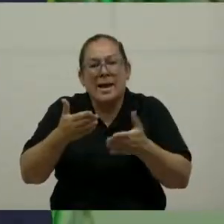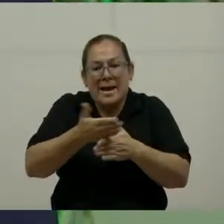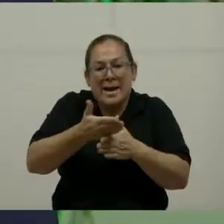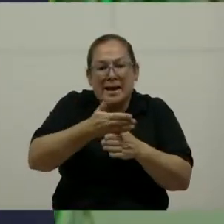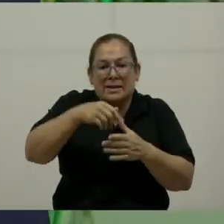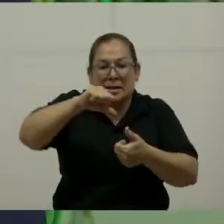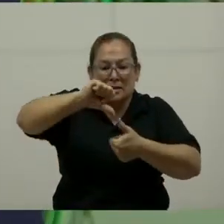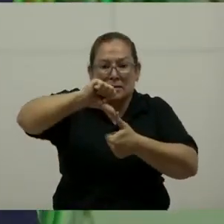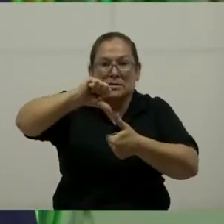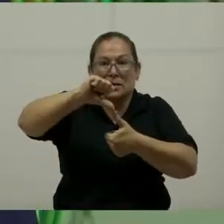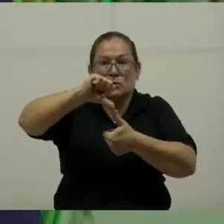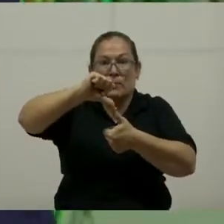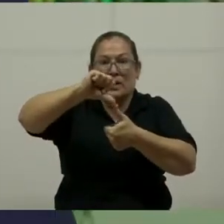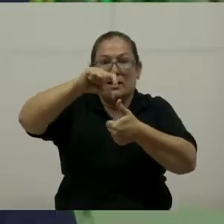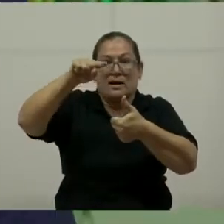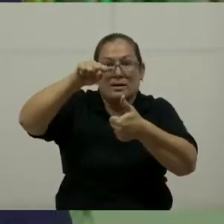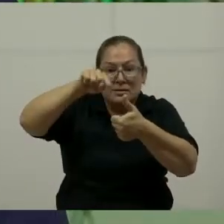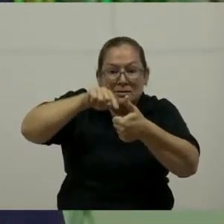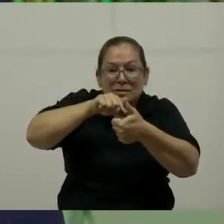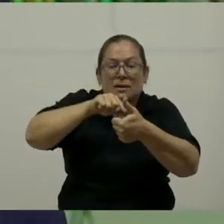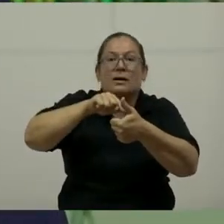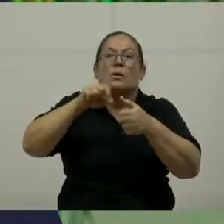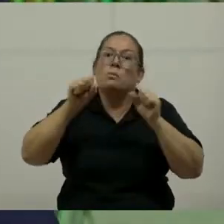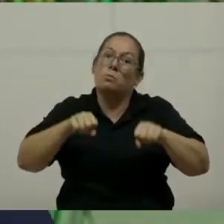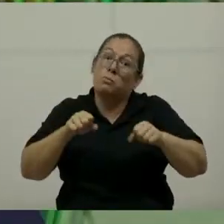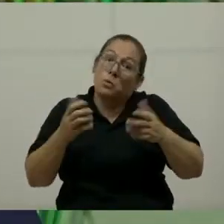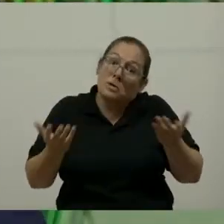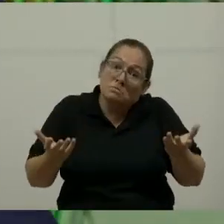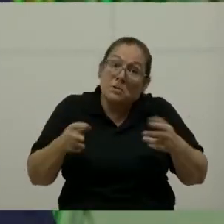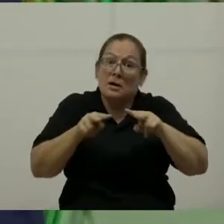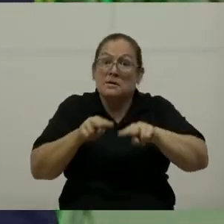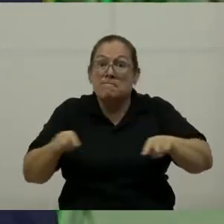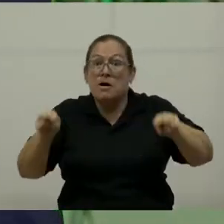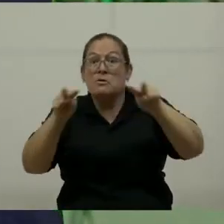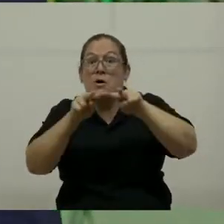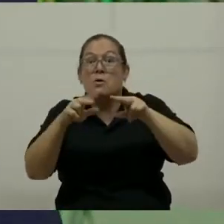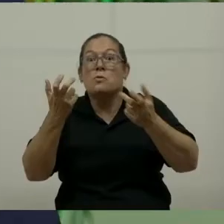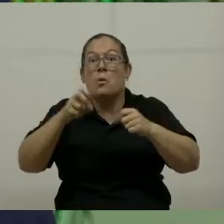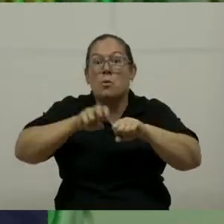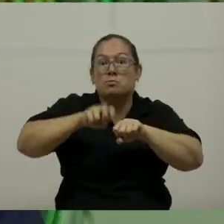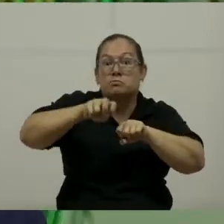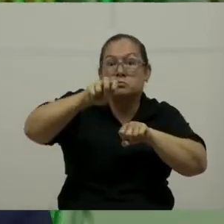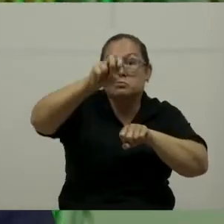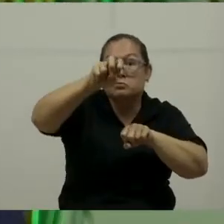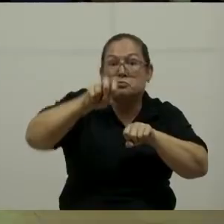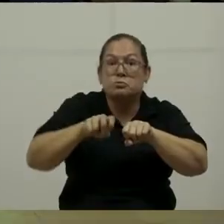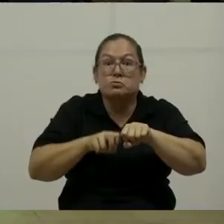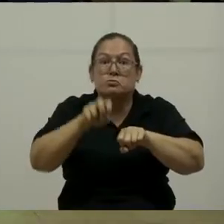se considere como turismo doméstico. Eso podría abaratar muchísimo los costos de movernos entre Centroamérica.